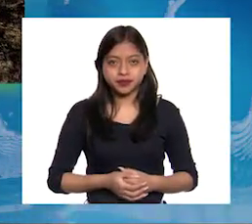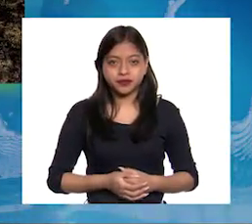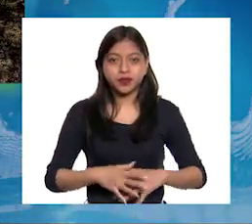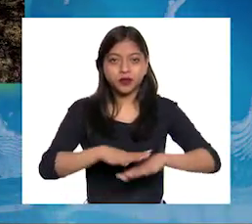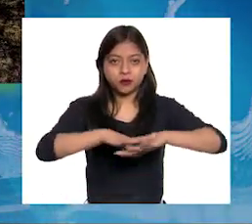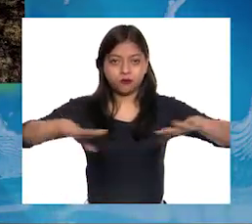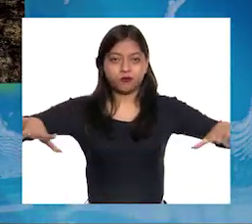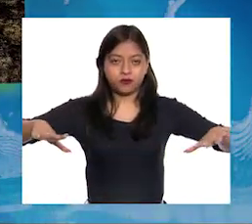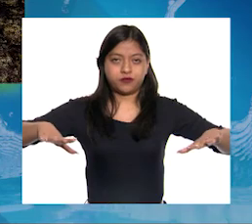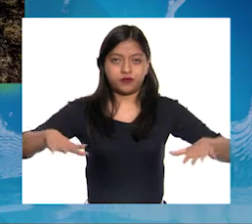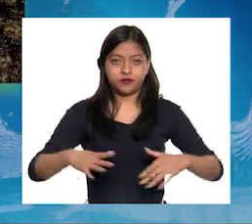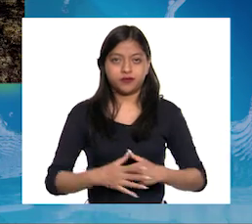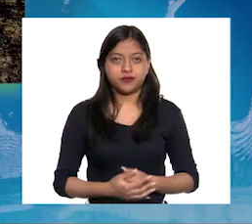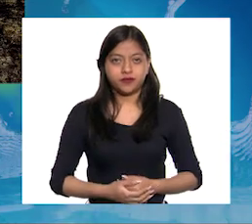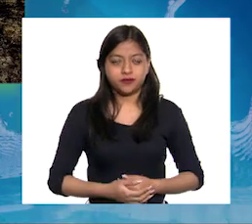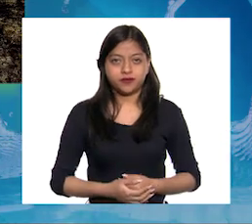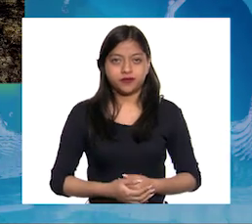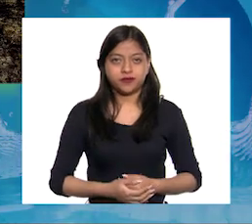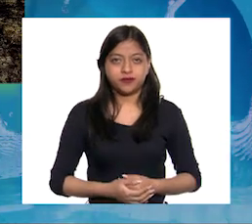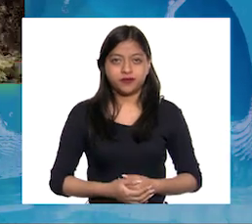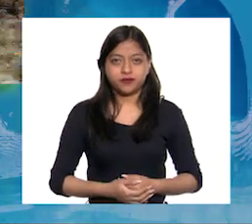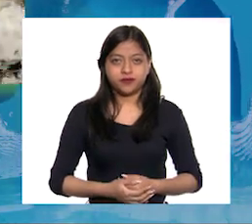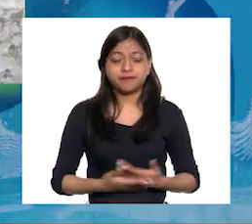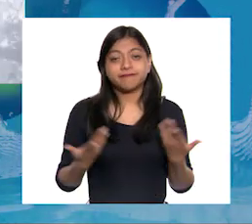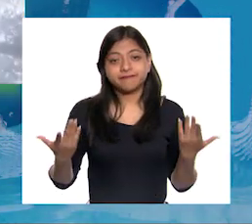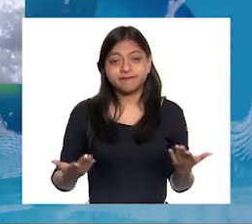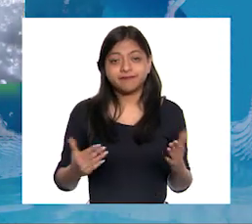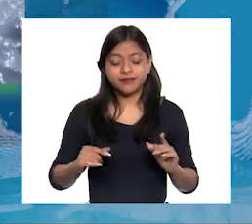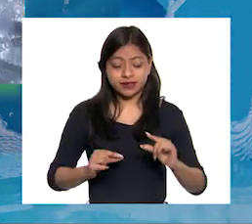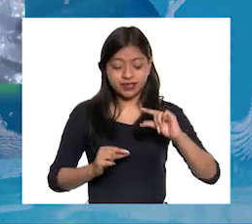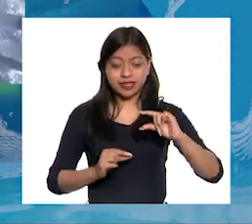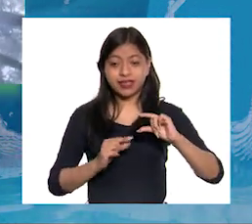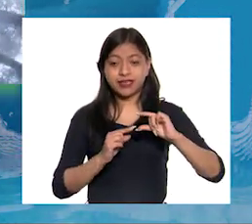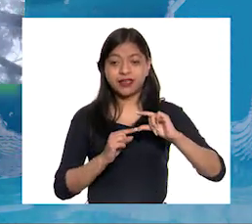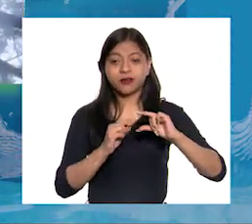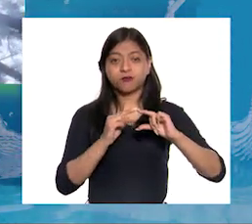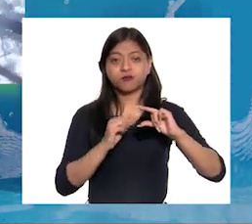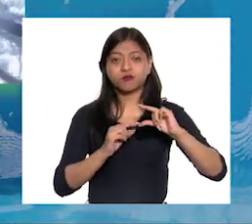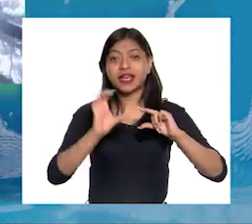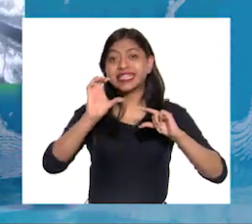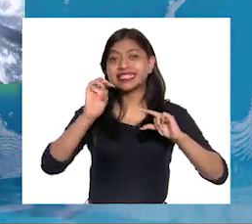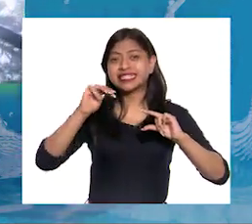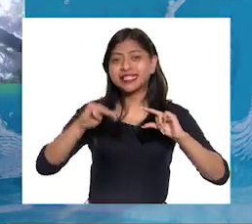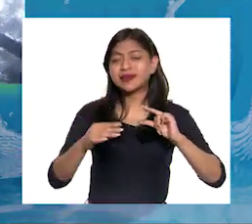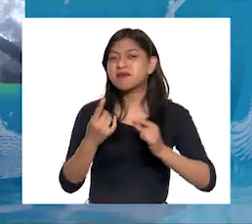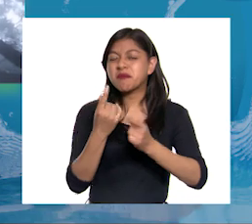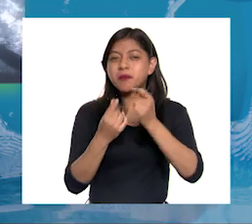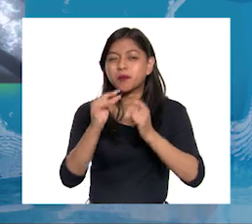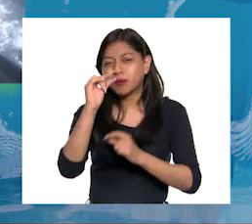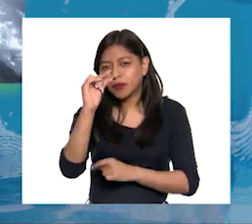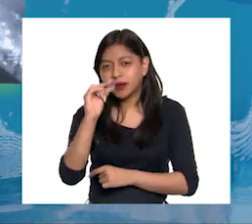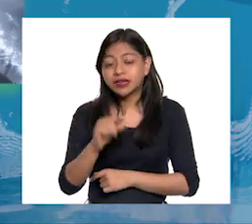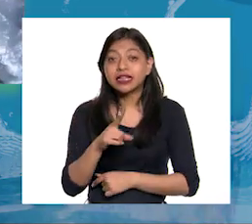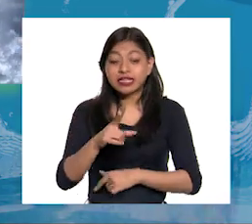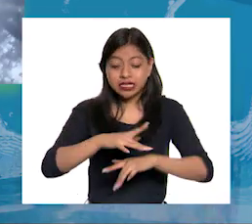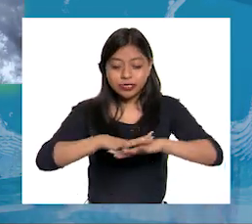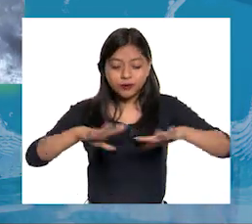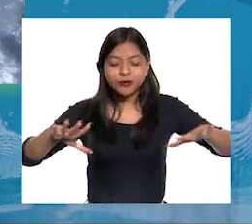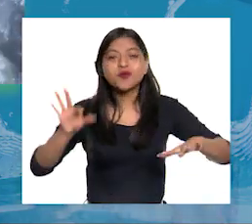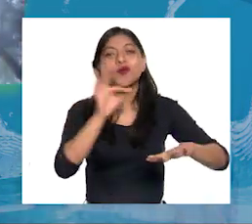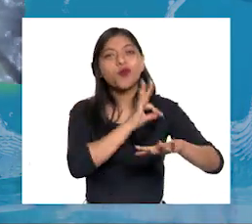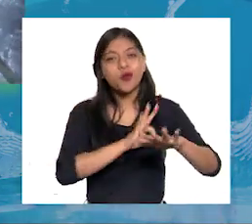Suelos De apenas unos centímetros de profundidad, el suelo sostiene la vida del planeta